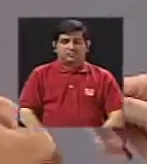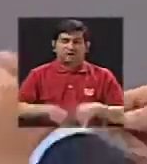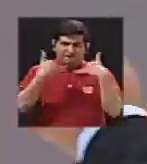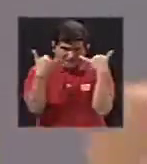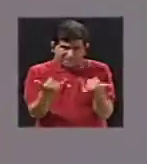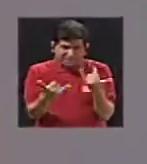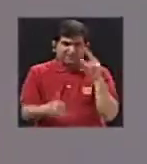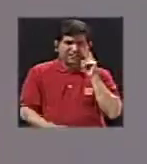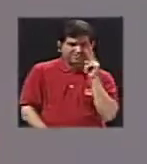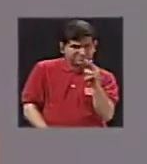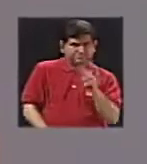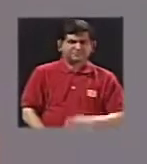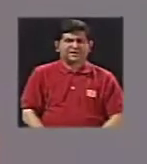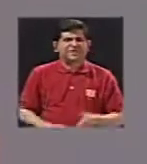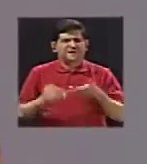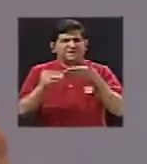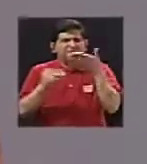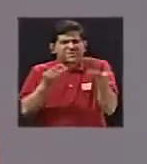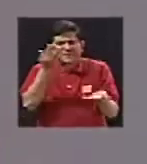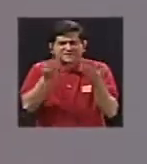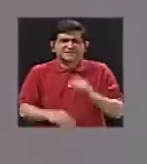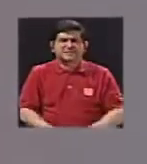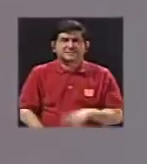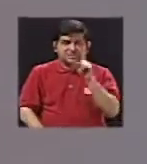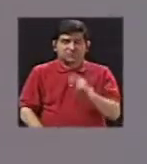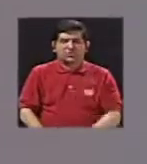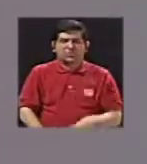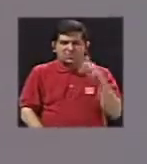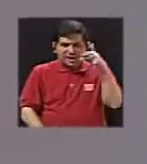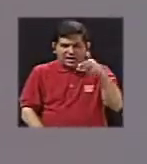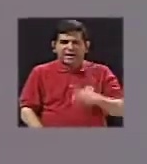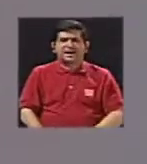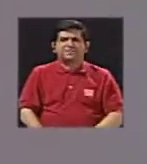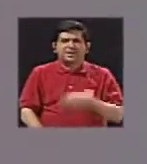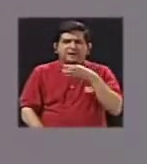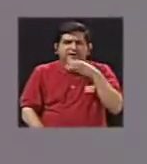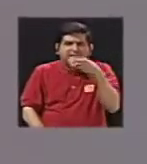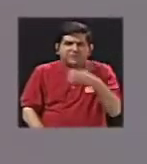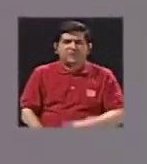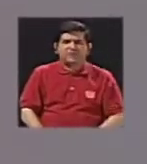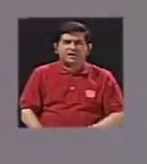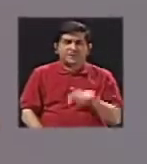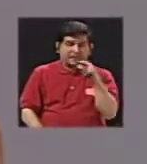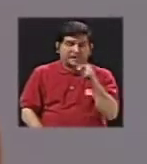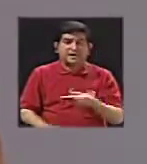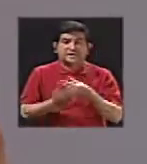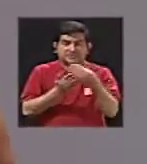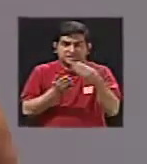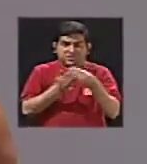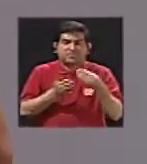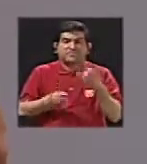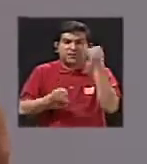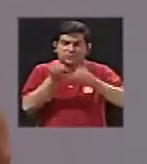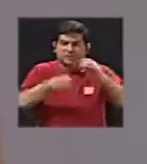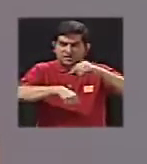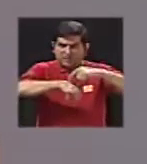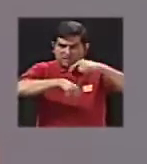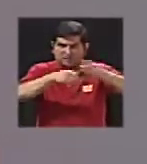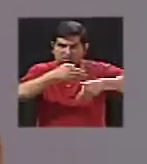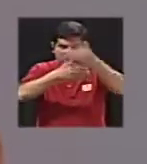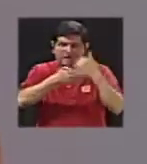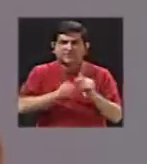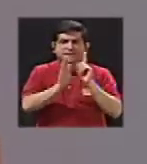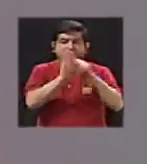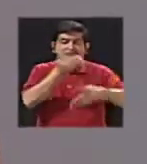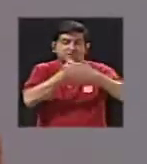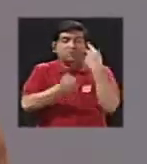Actualmente, hemos visto unas cosas con una cámara térmica que se adquirió recientemente, en la cual, pues, antes